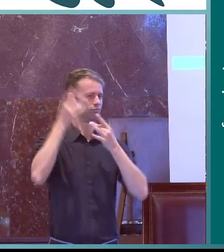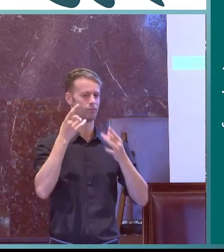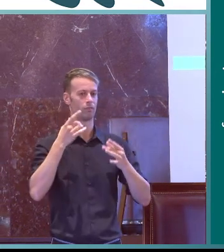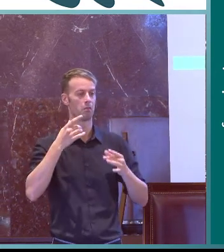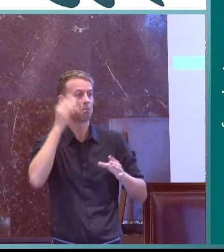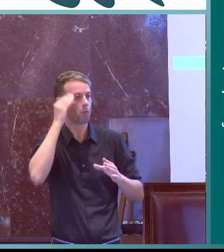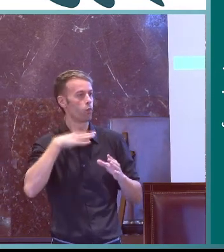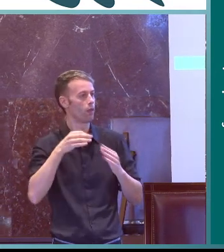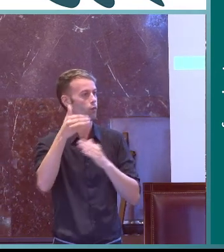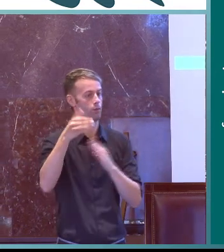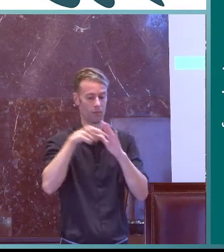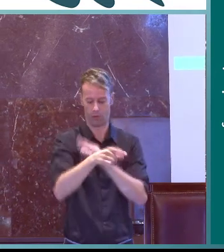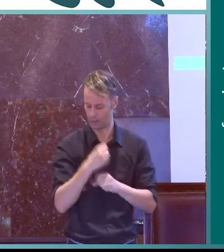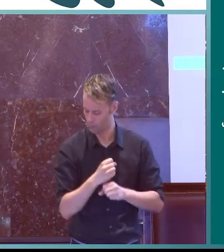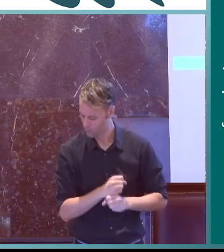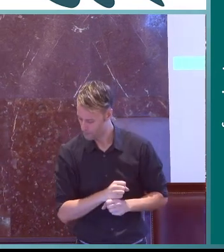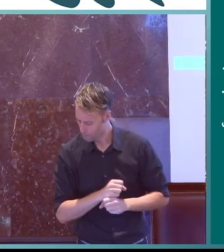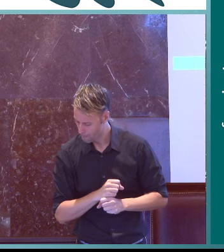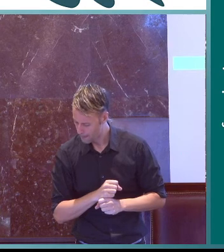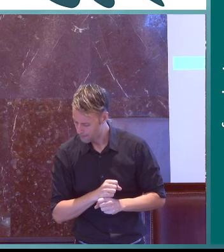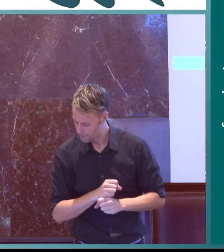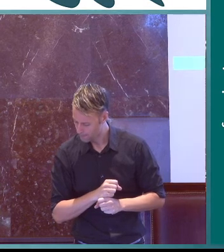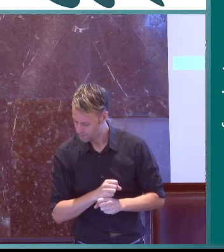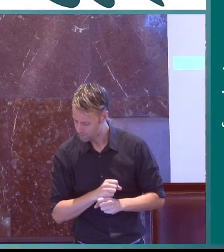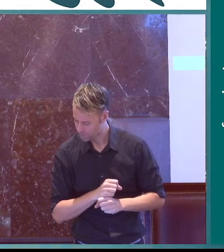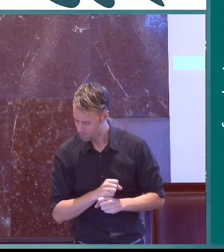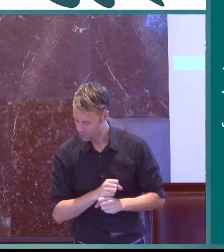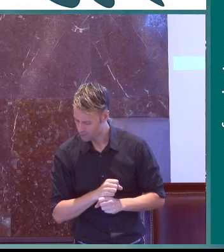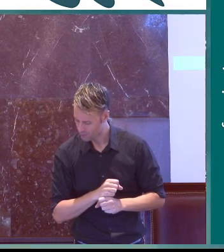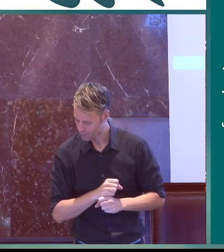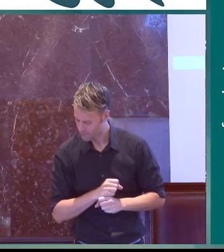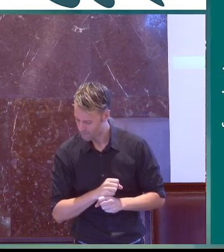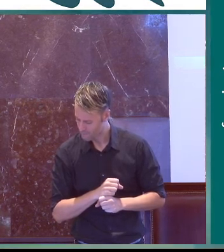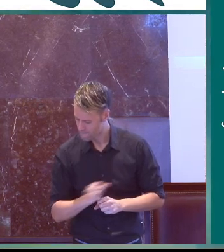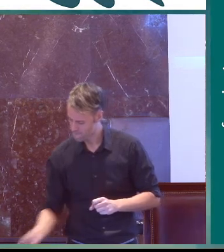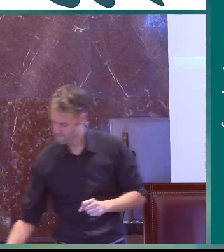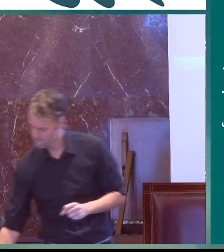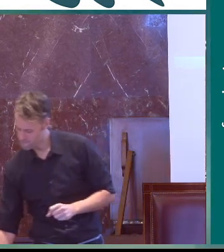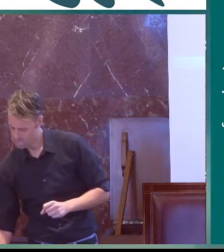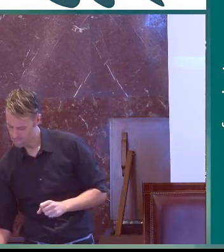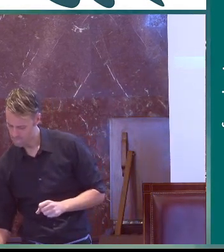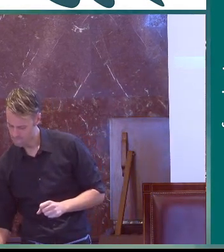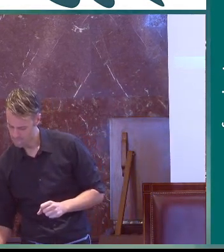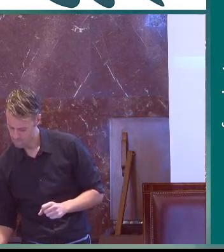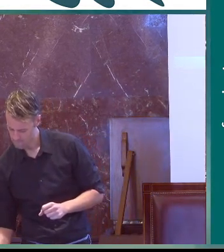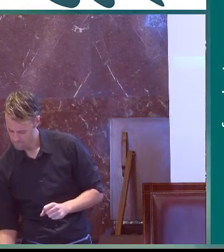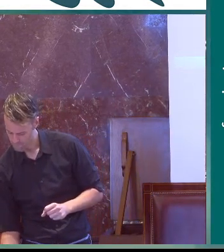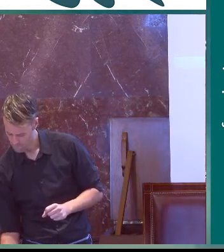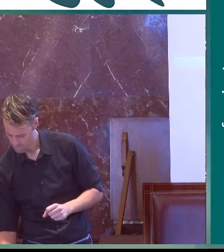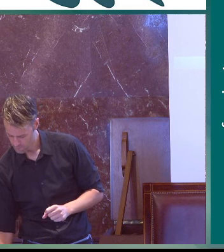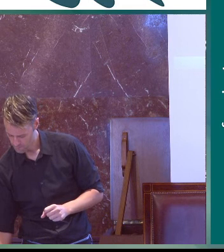que todas esas ideas que surgieron en ese momento creo que pueden servir para profundizar aún más en un futuro